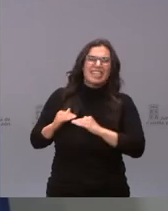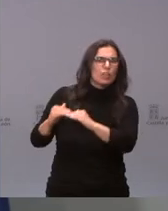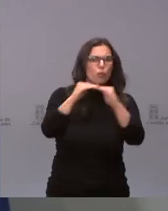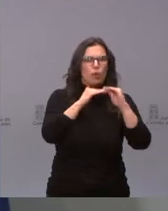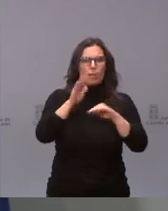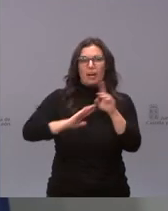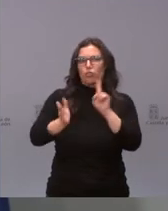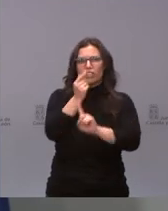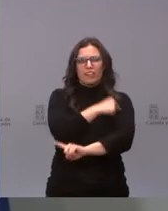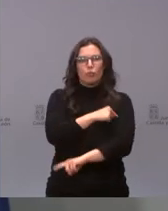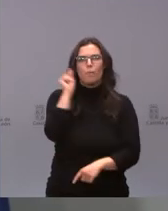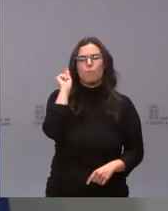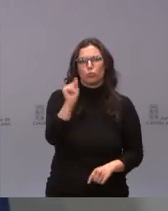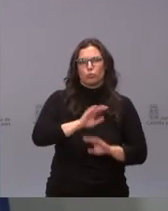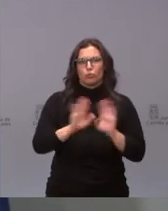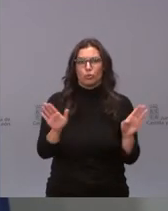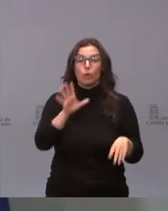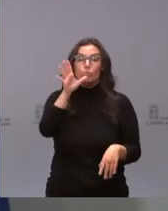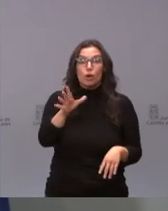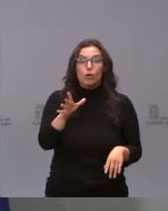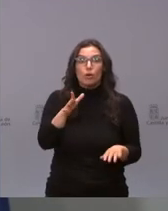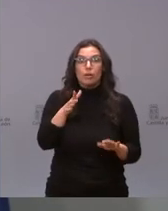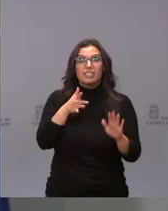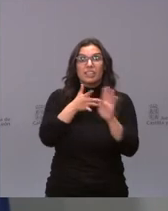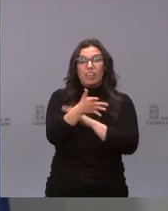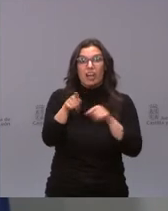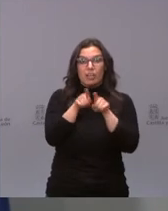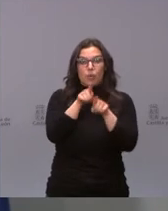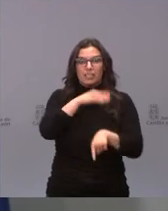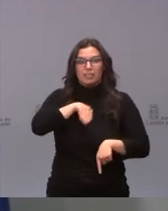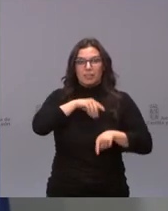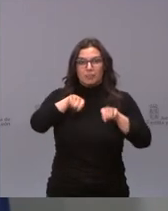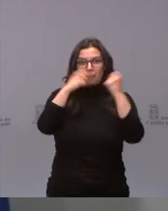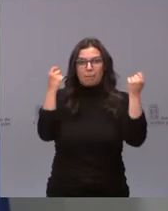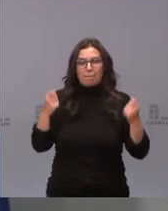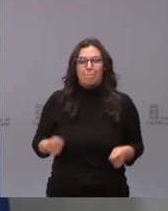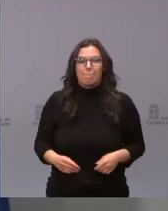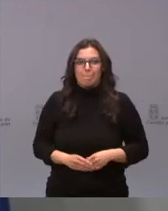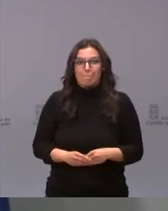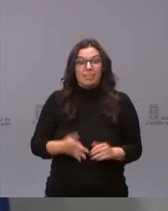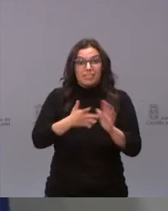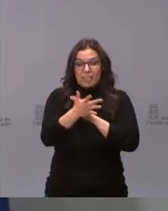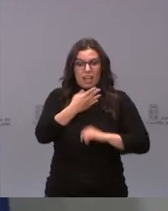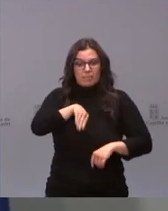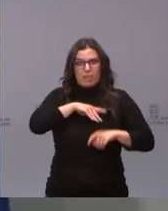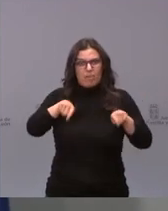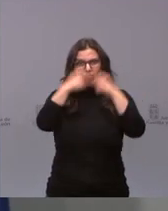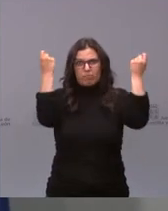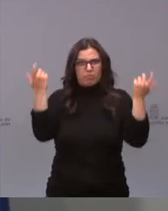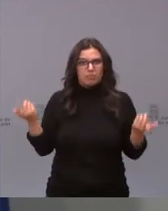Y punto. Porque estamos disolviendo la nación. Estamos disolviendo la nación.